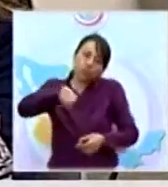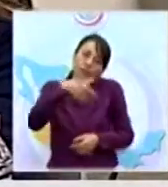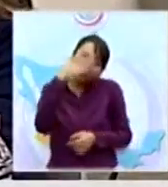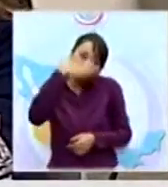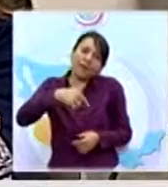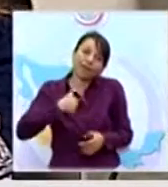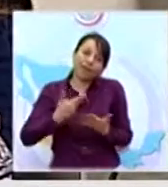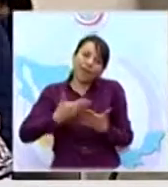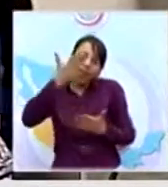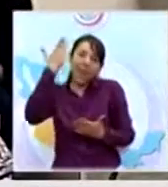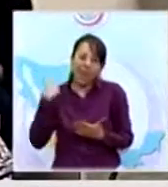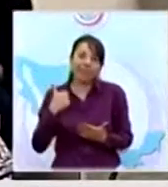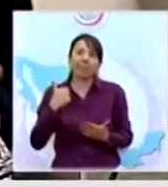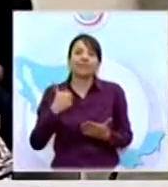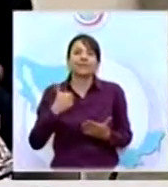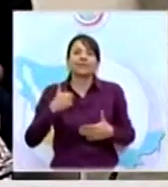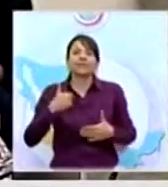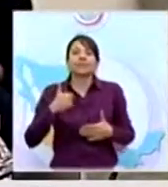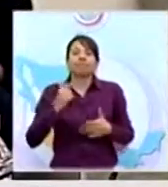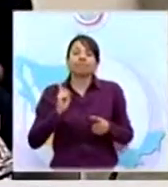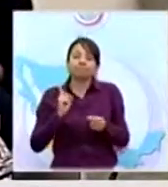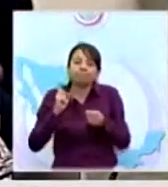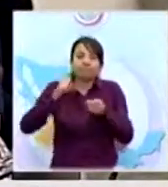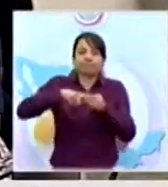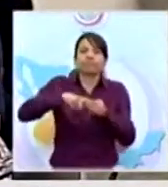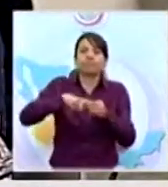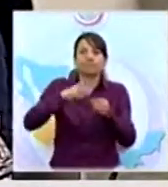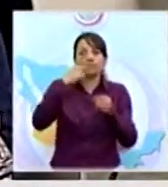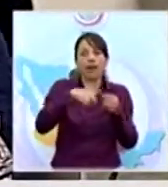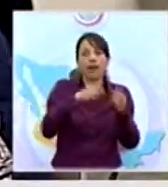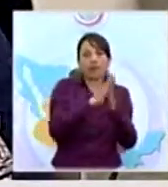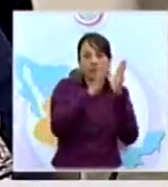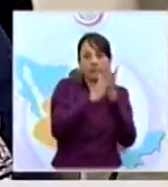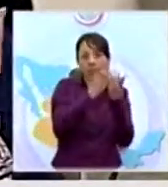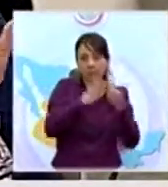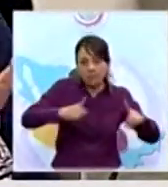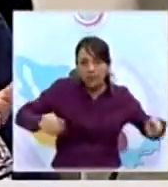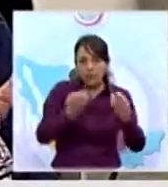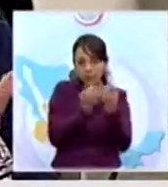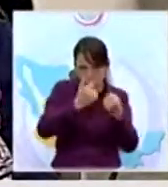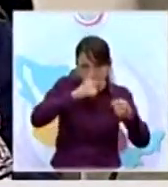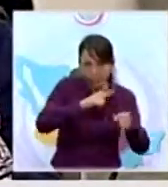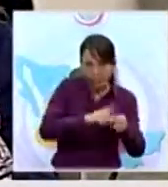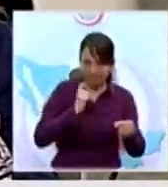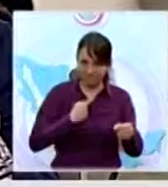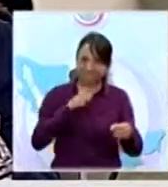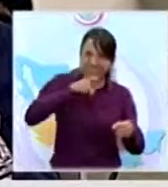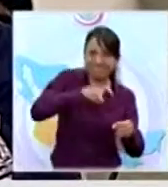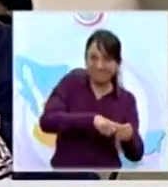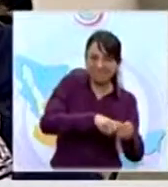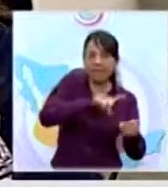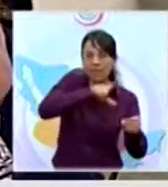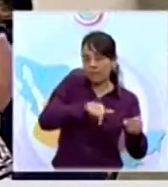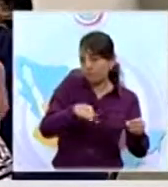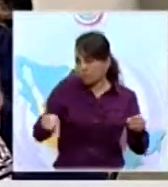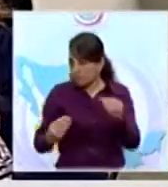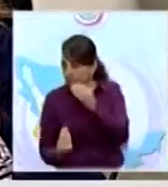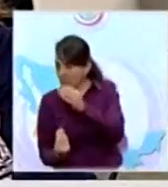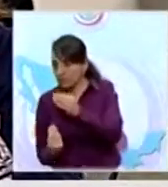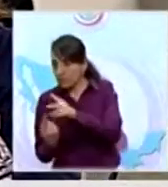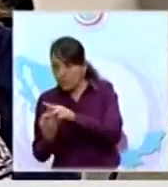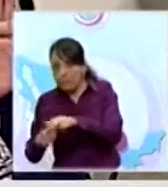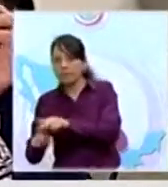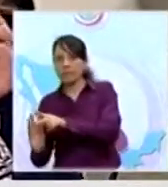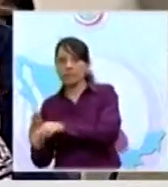estaba dentro de desarrollo social y al emitir el Coneval sus resultados